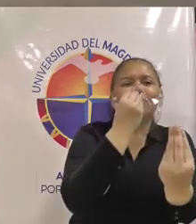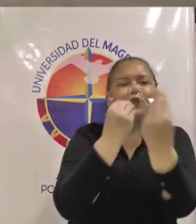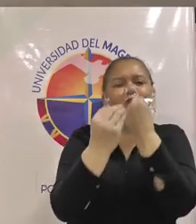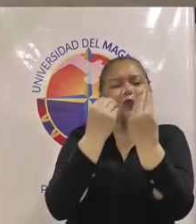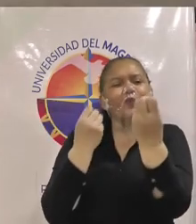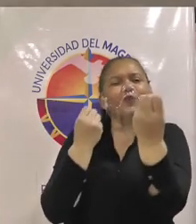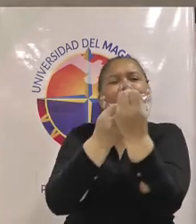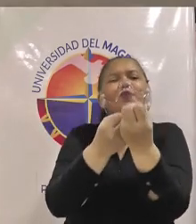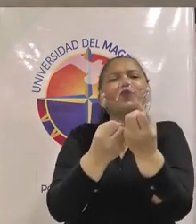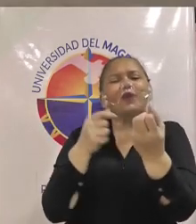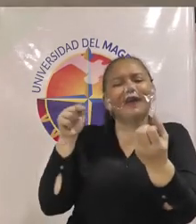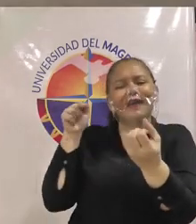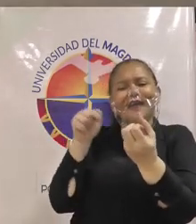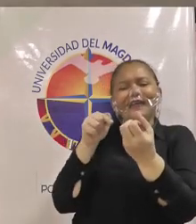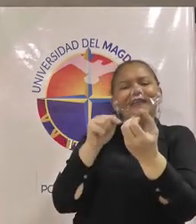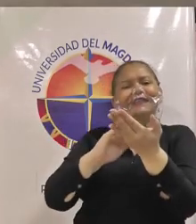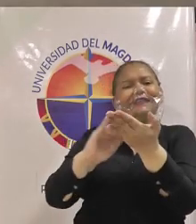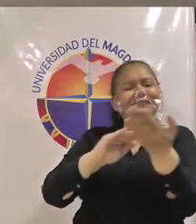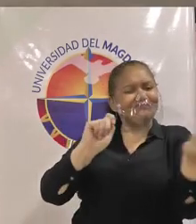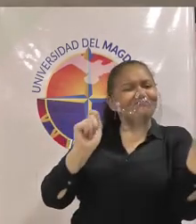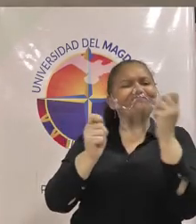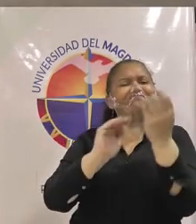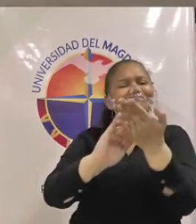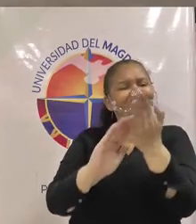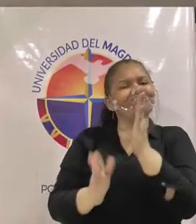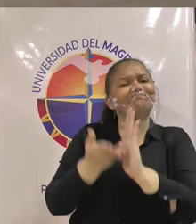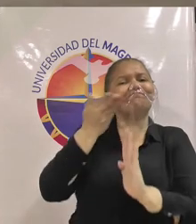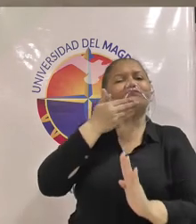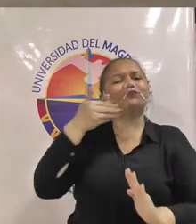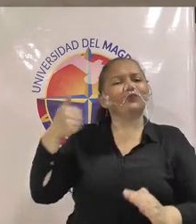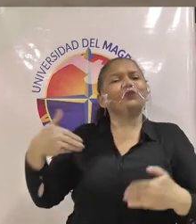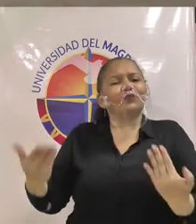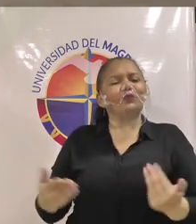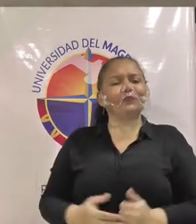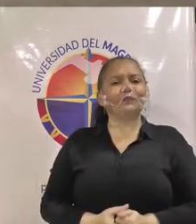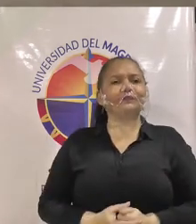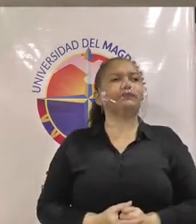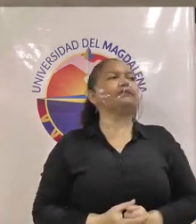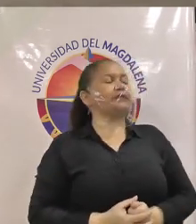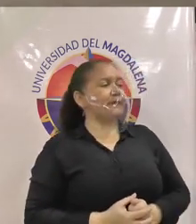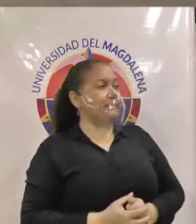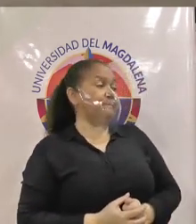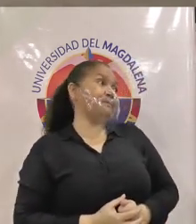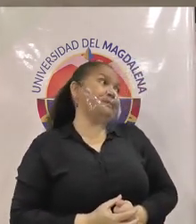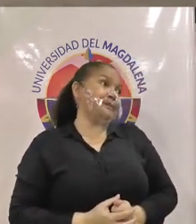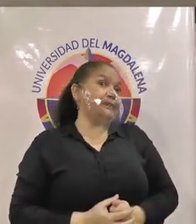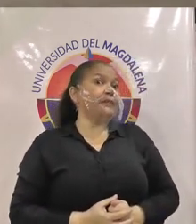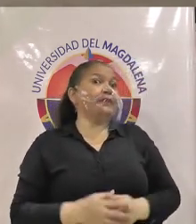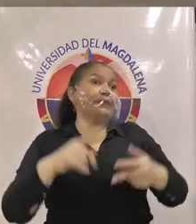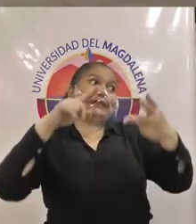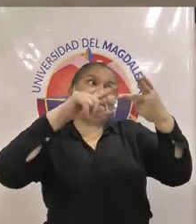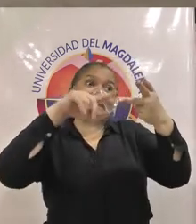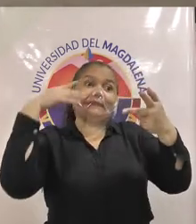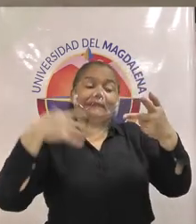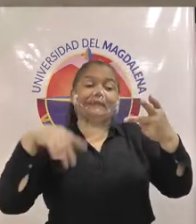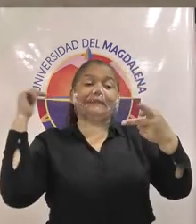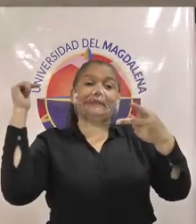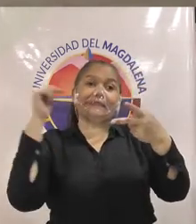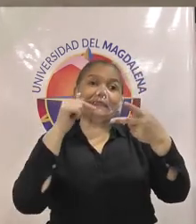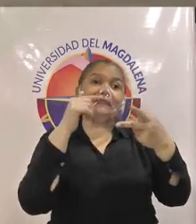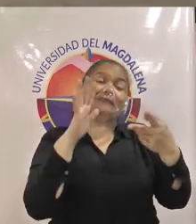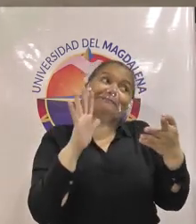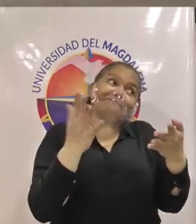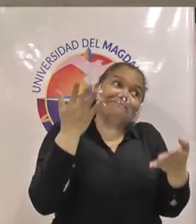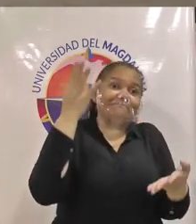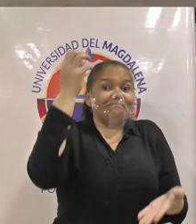el tema de las ayudas alimenticias pues pienso que estamos hablando ya de un presupuesto entonces sería más